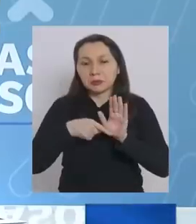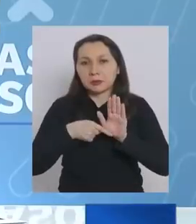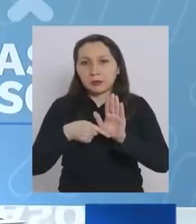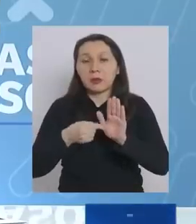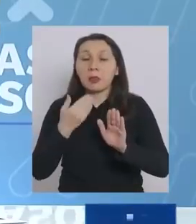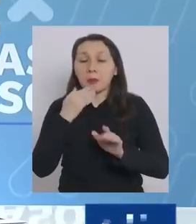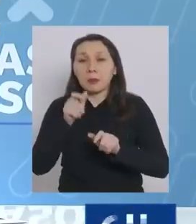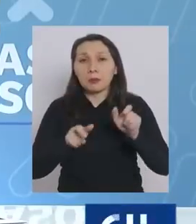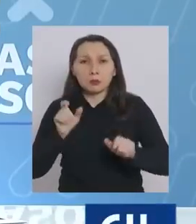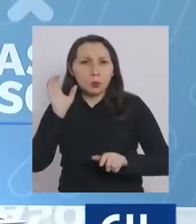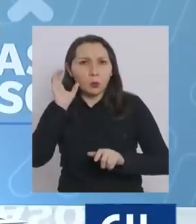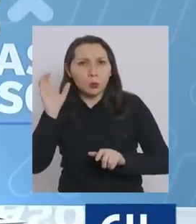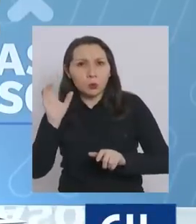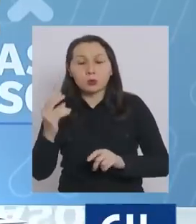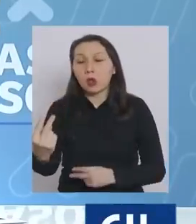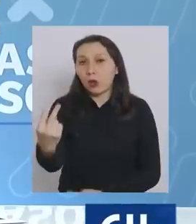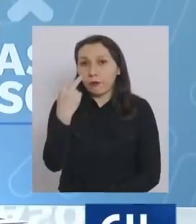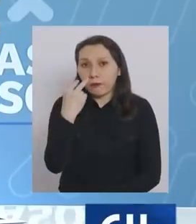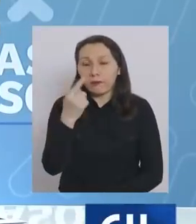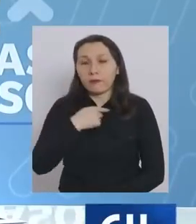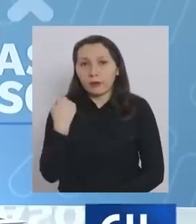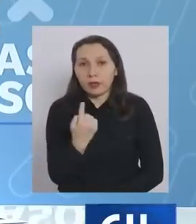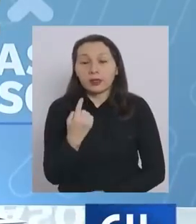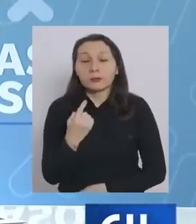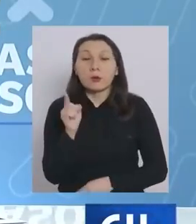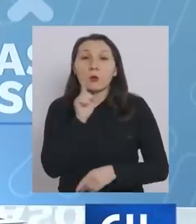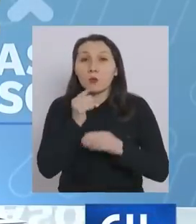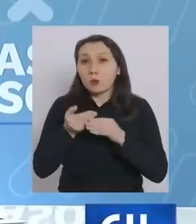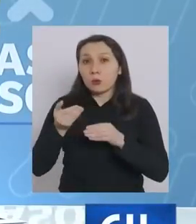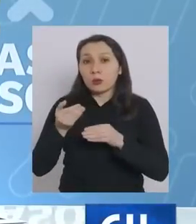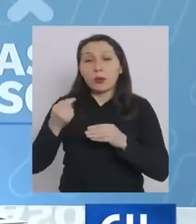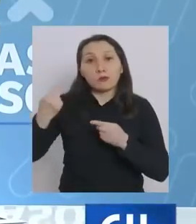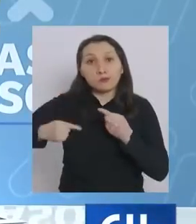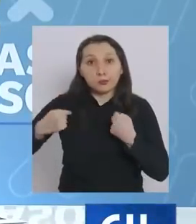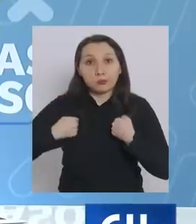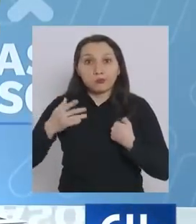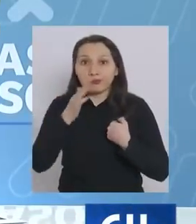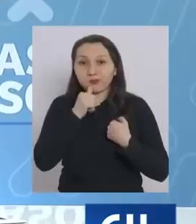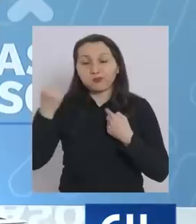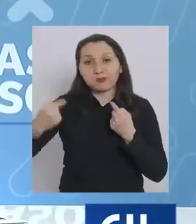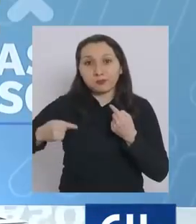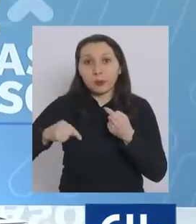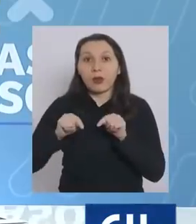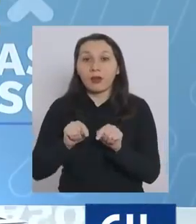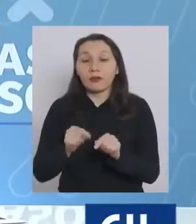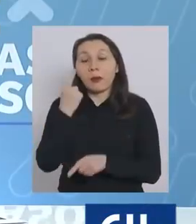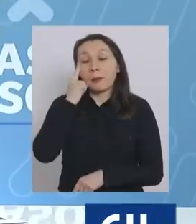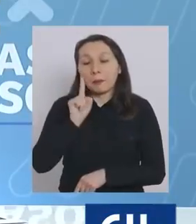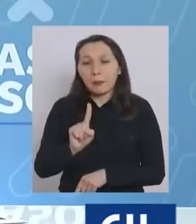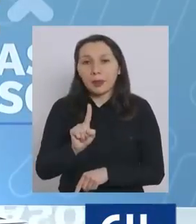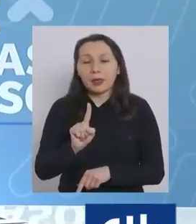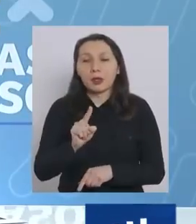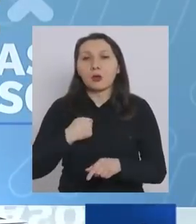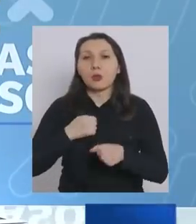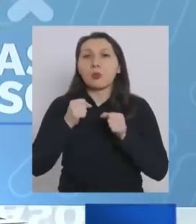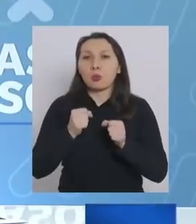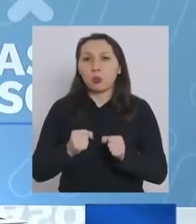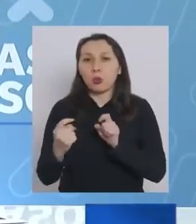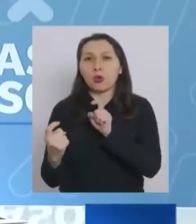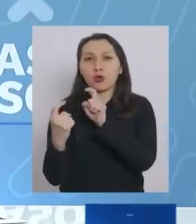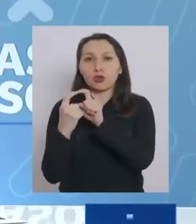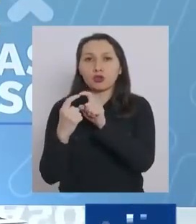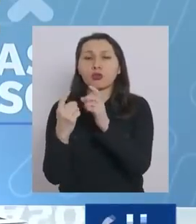escuchan y nos ven. En los últimos días estuve ausente, pero pude tomar